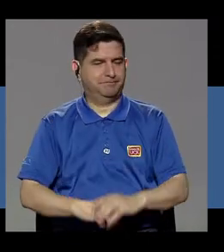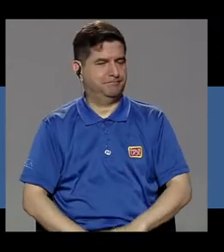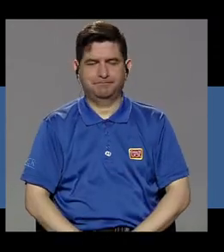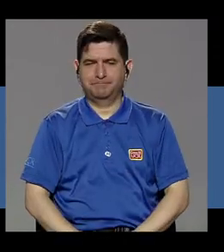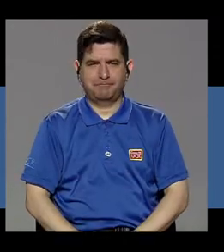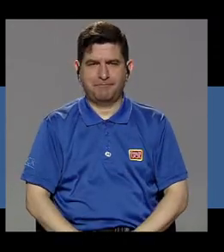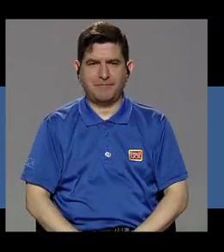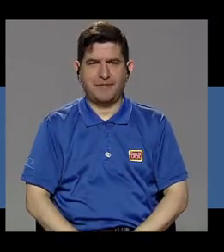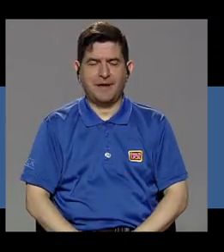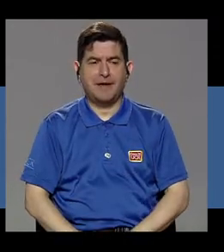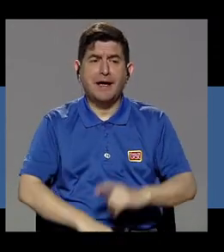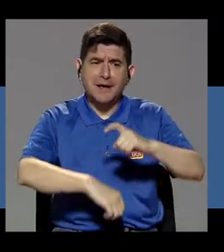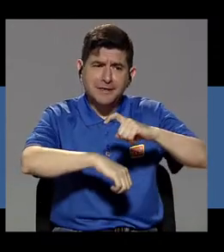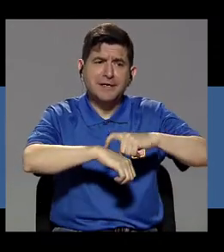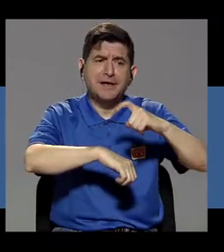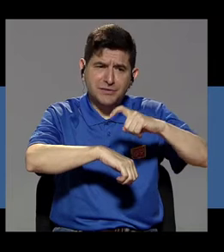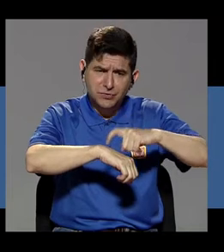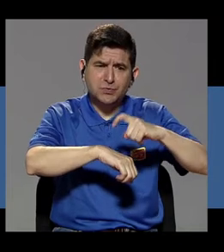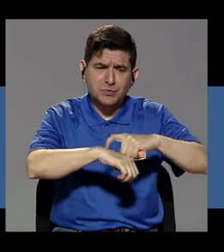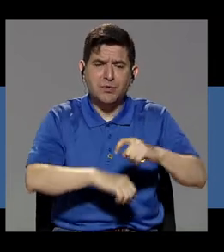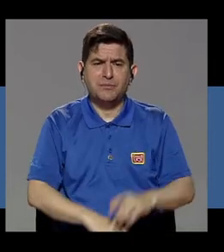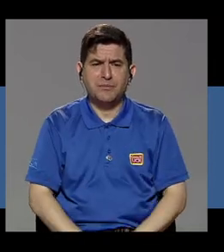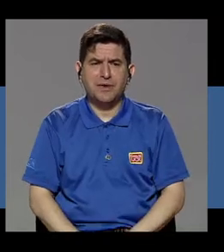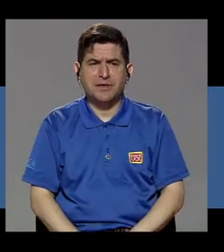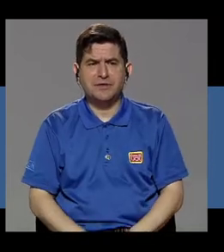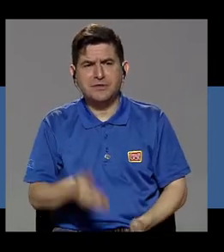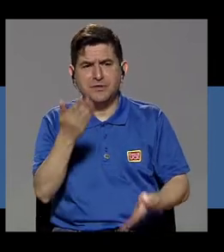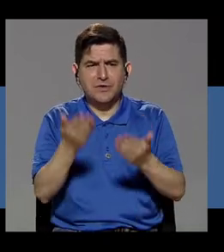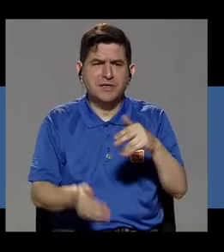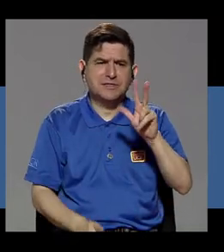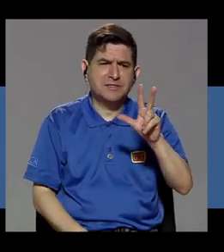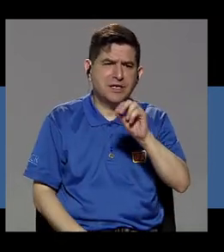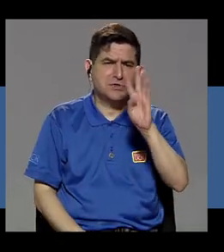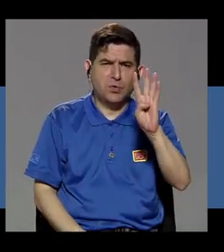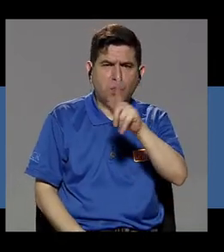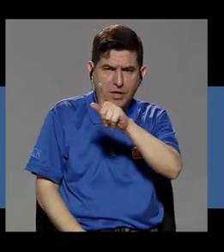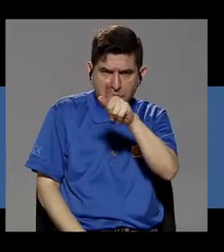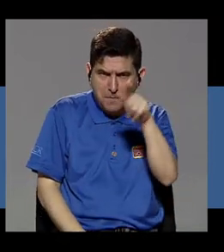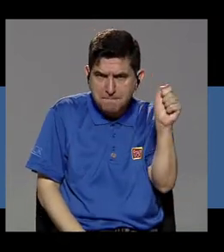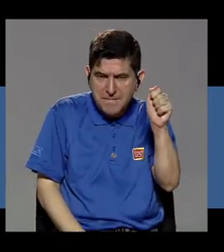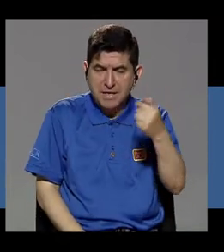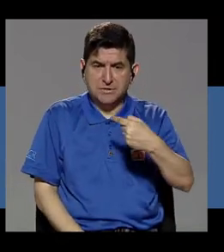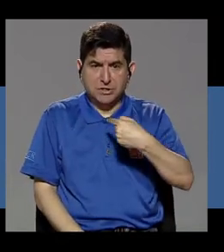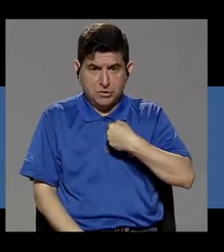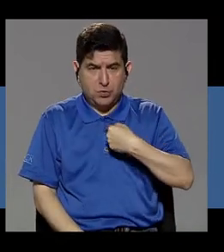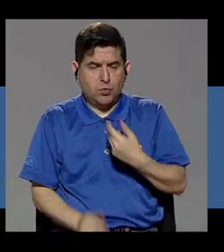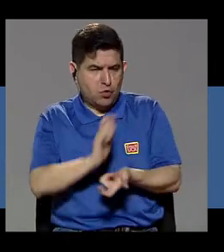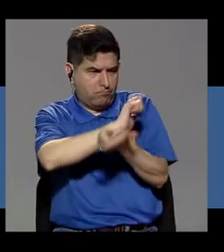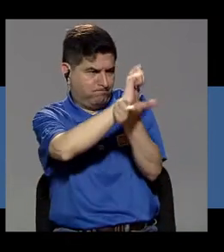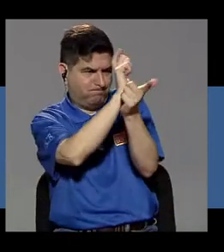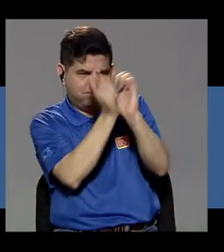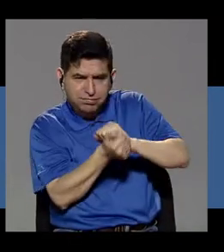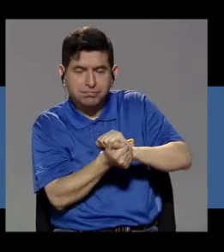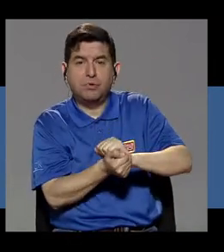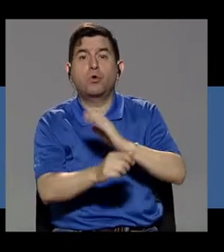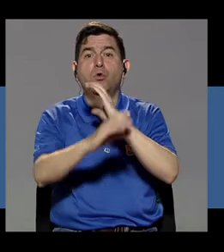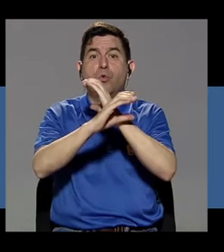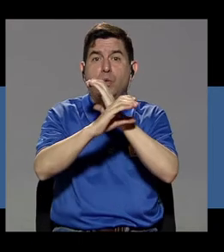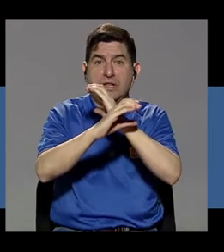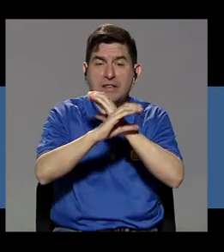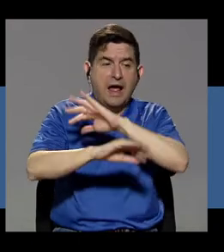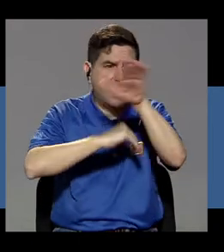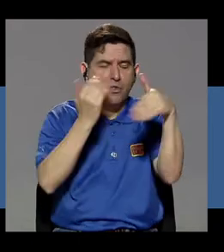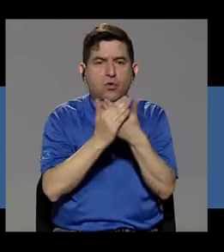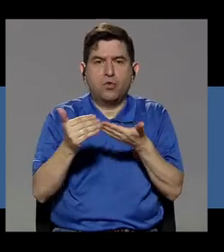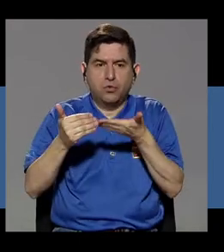Es un momento, tal vez yo diría, lo definiría en unos tres o cuatro meses en los que uno hace el cambio que tiene que tener cuidado con